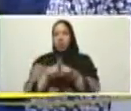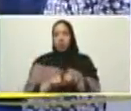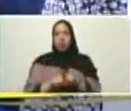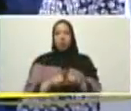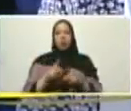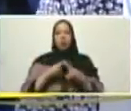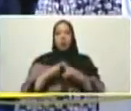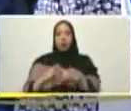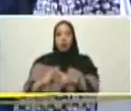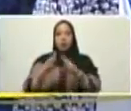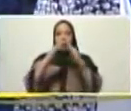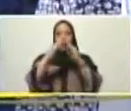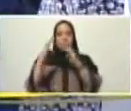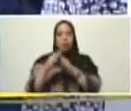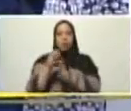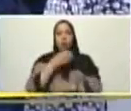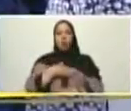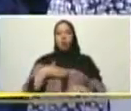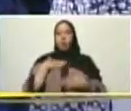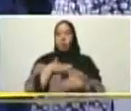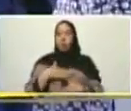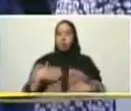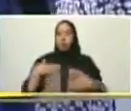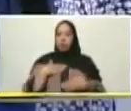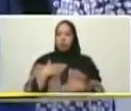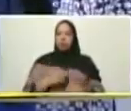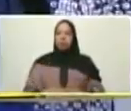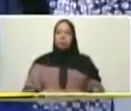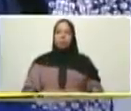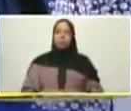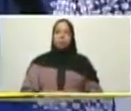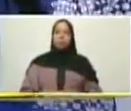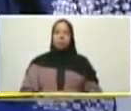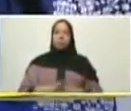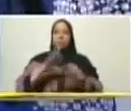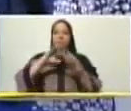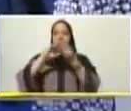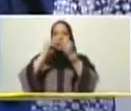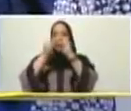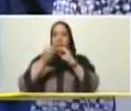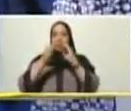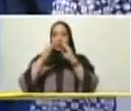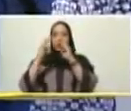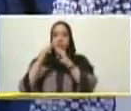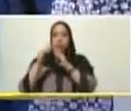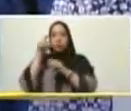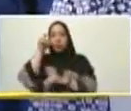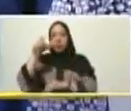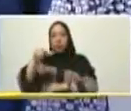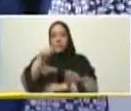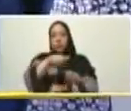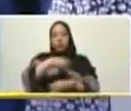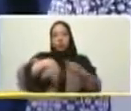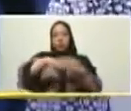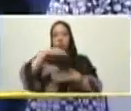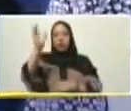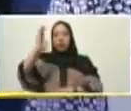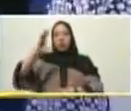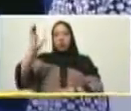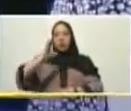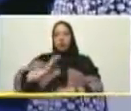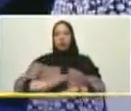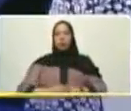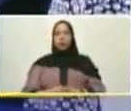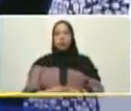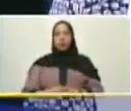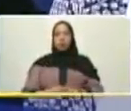viviendas vamos a también a reparar viviendas en los barrios de toda Caracas y mi comandante